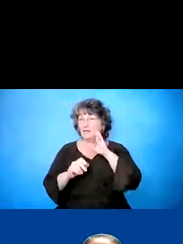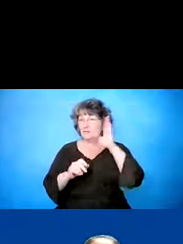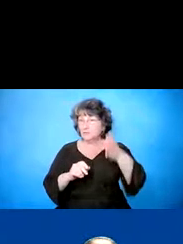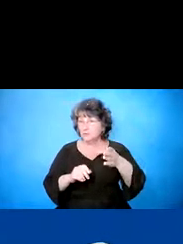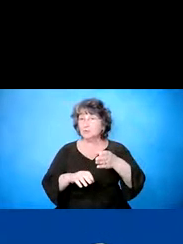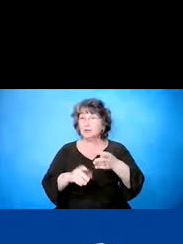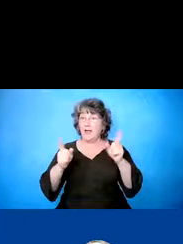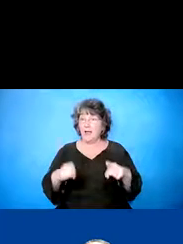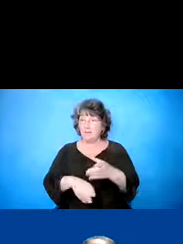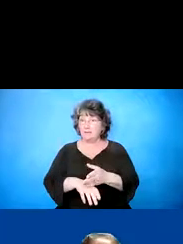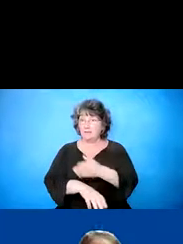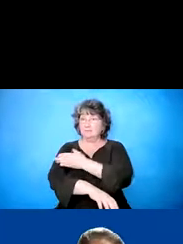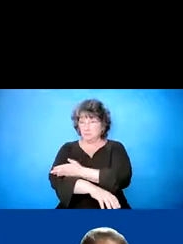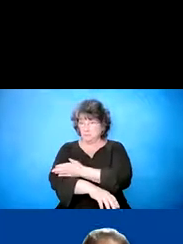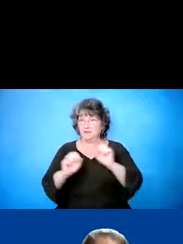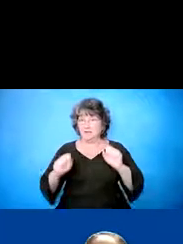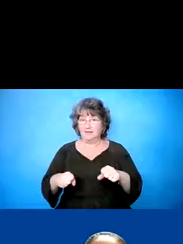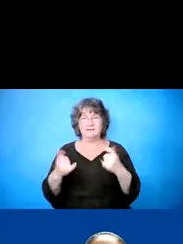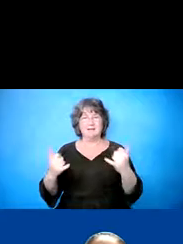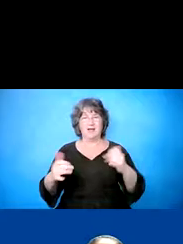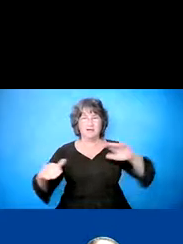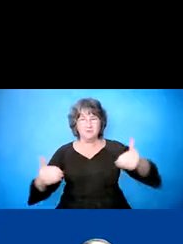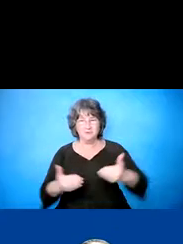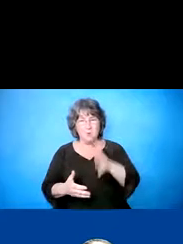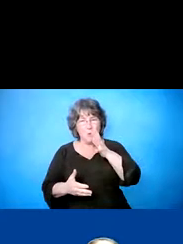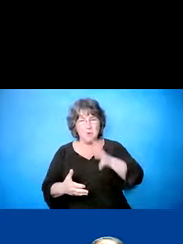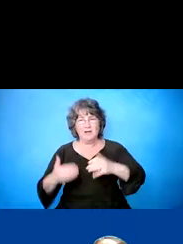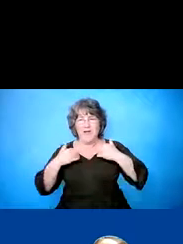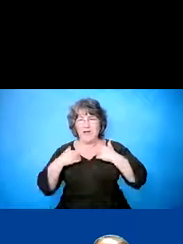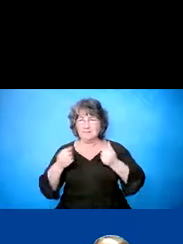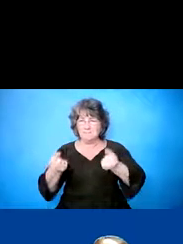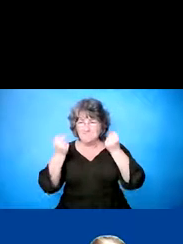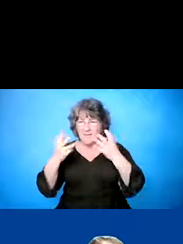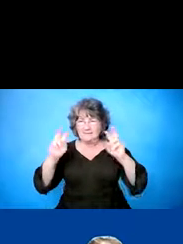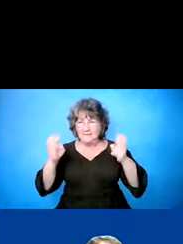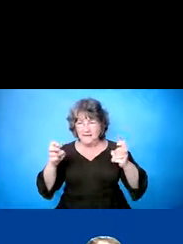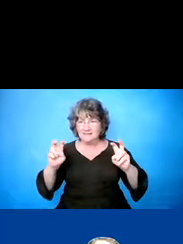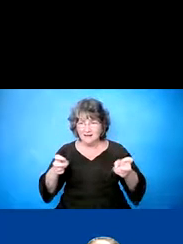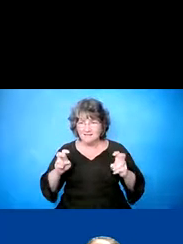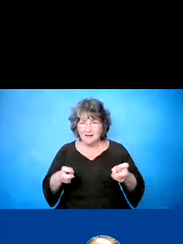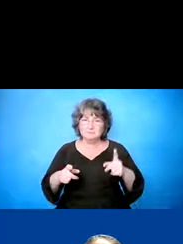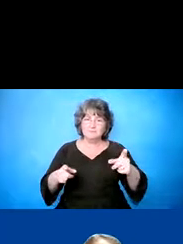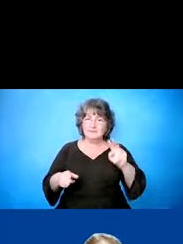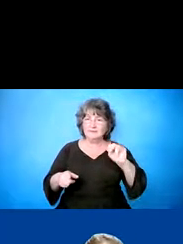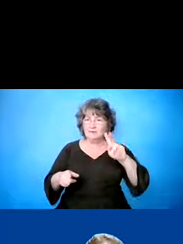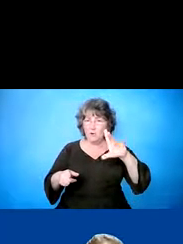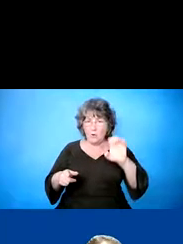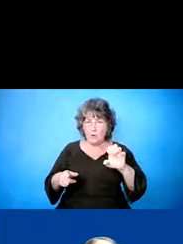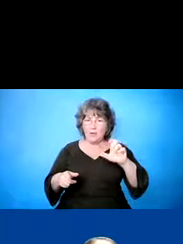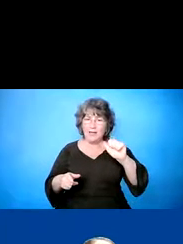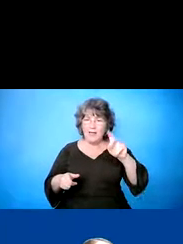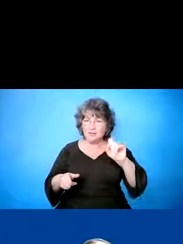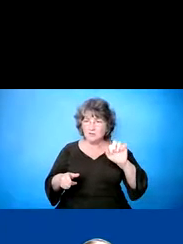el placer de presentarle una mujer con muchos títulos iniciales Nicol Adler, es esto es una